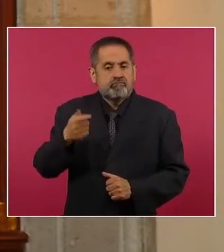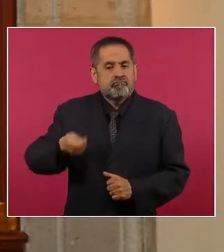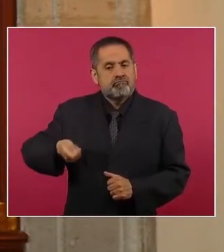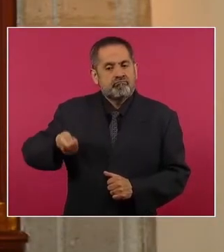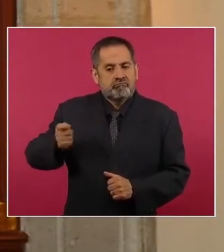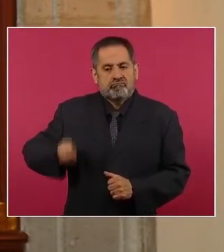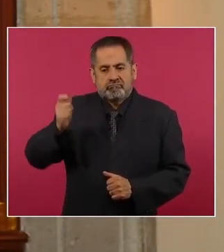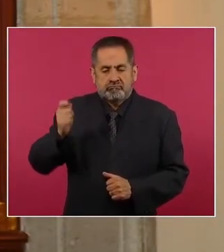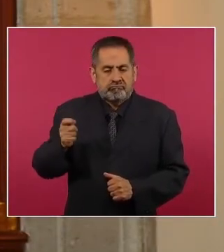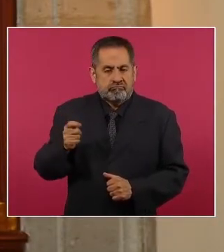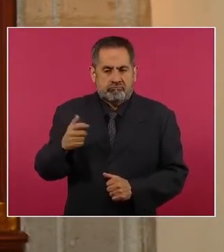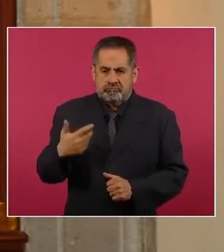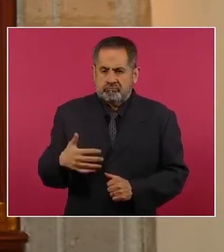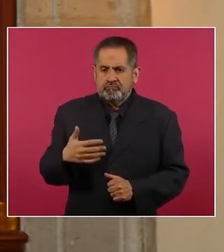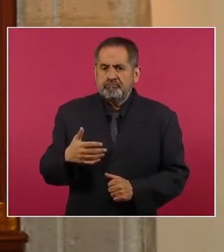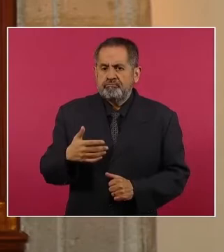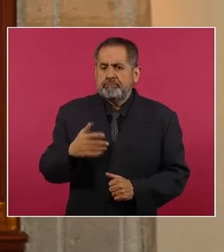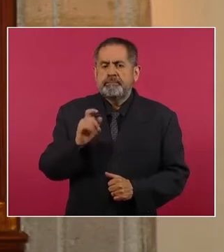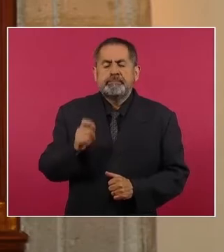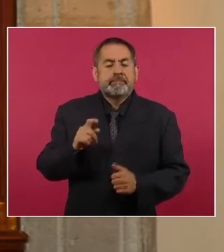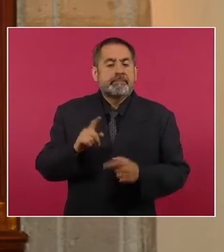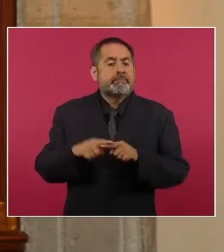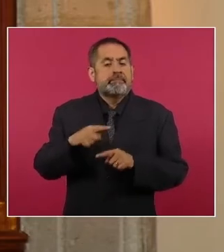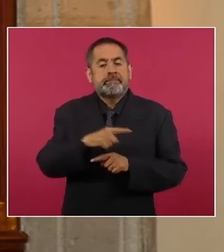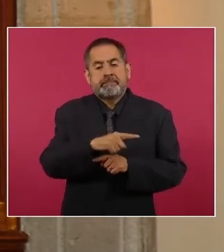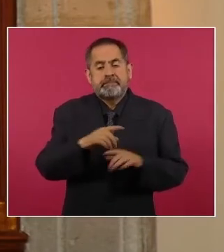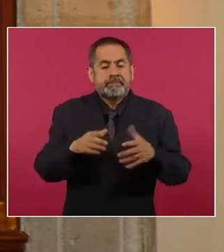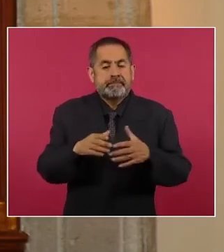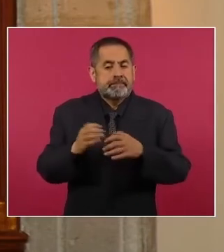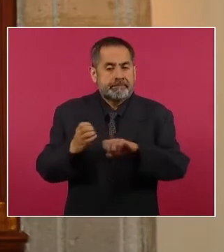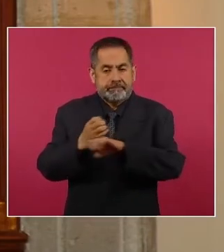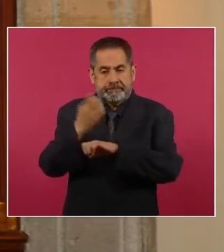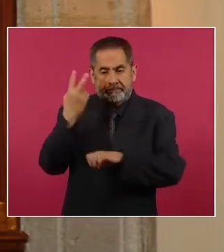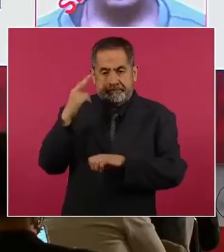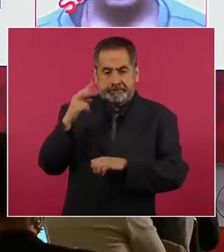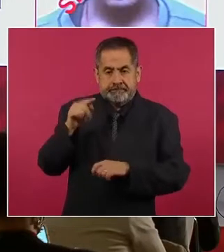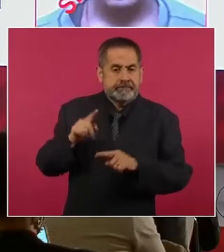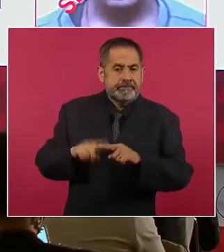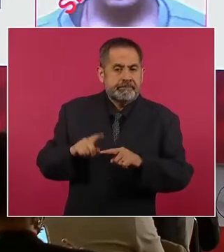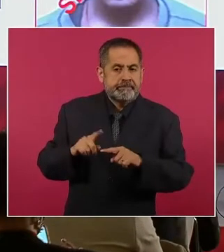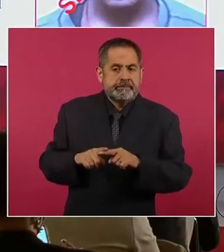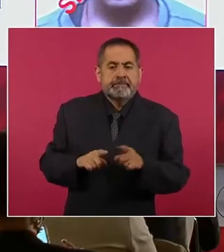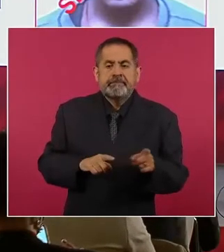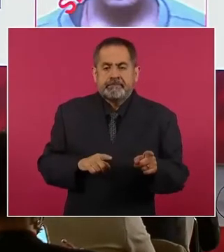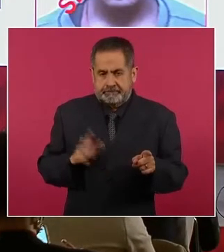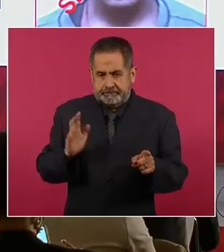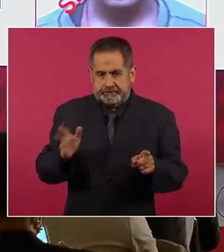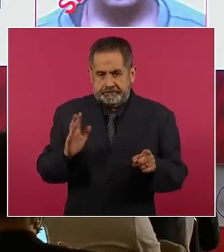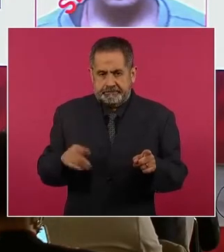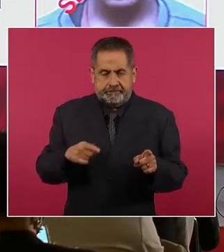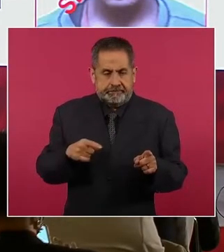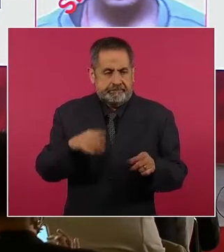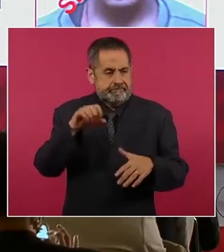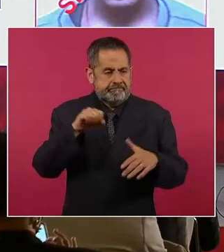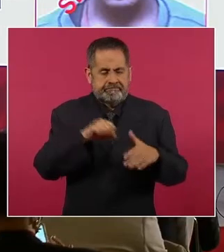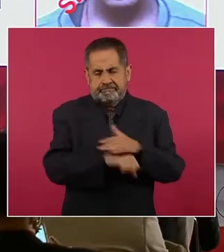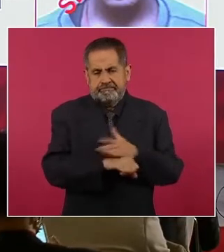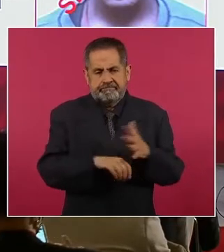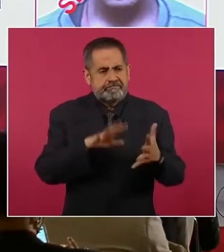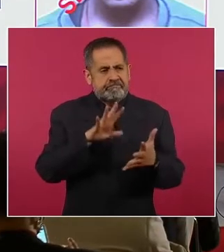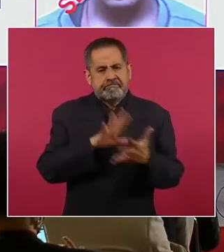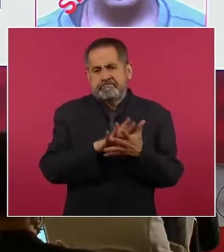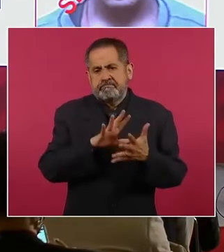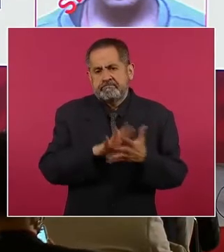relevante que obtuvo la Fiscalía de Justicia del Estado de México, que consigue la sentencia de prisión